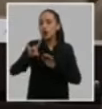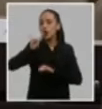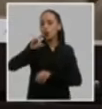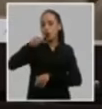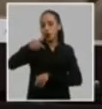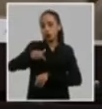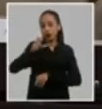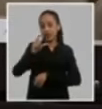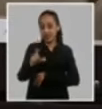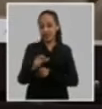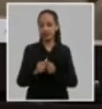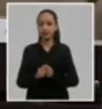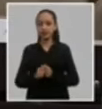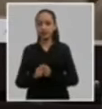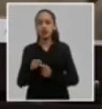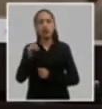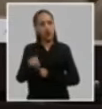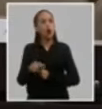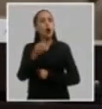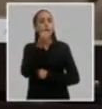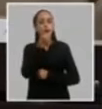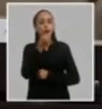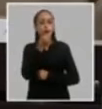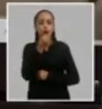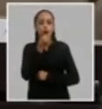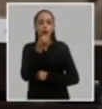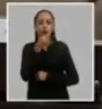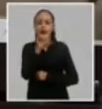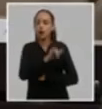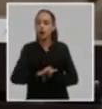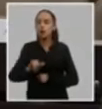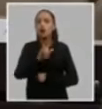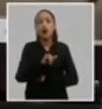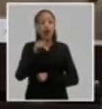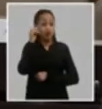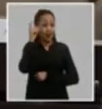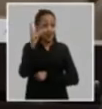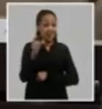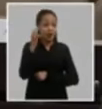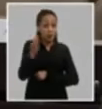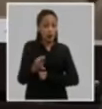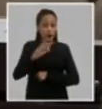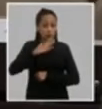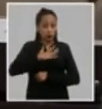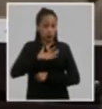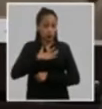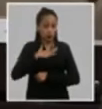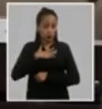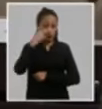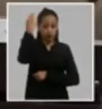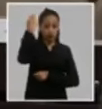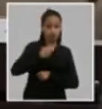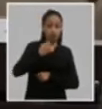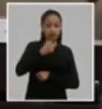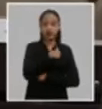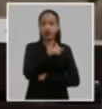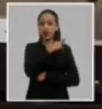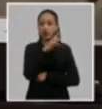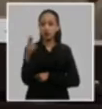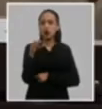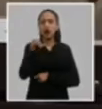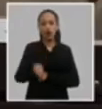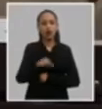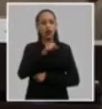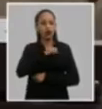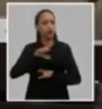capaces con la vergüenza con el ejemplo con el apego a los principios formados también por nuestra dirección histórica de la revolución de no